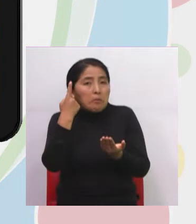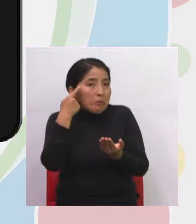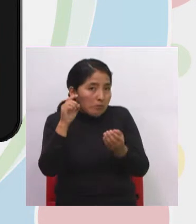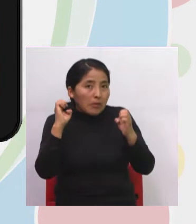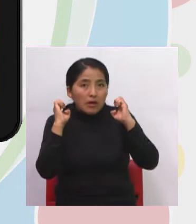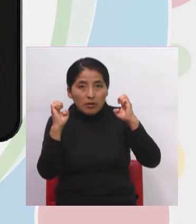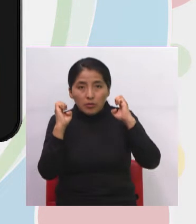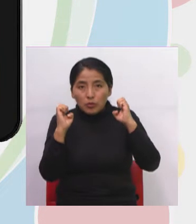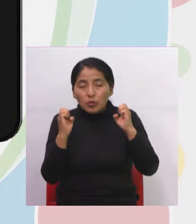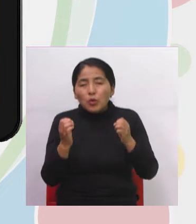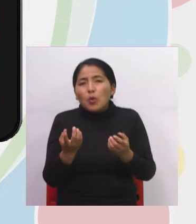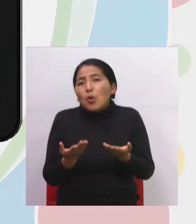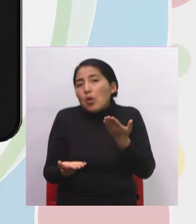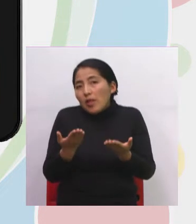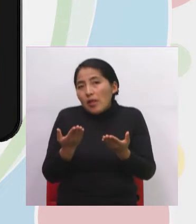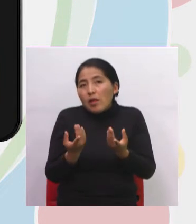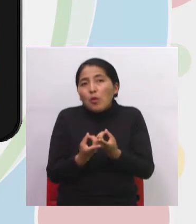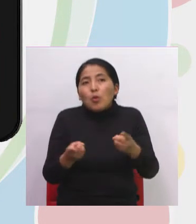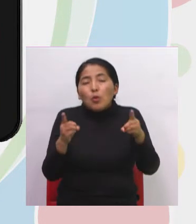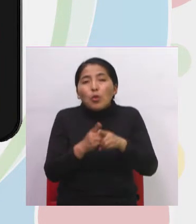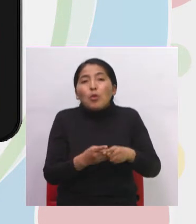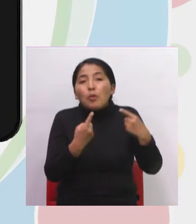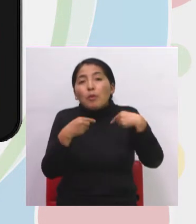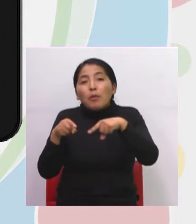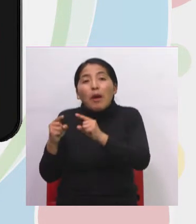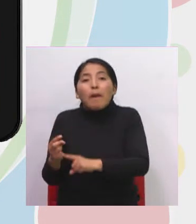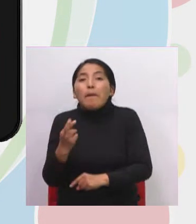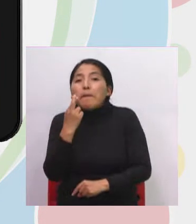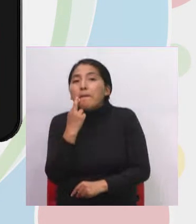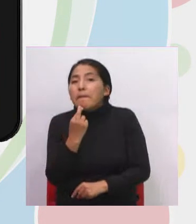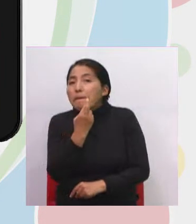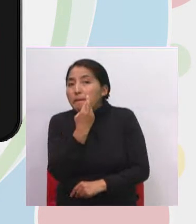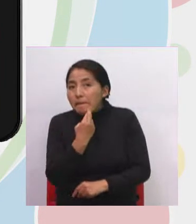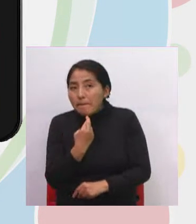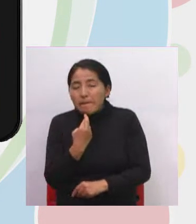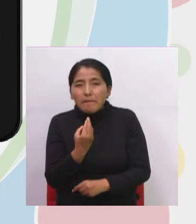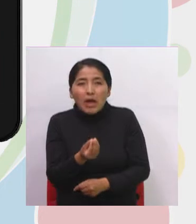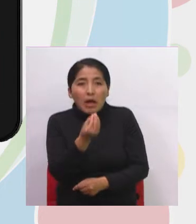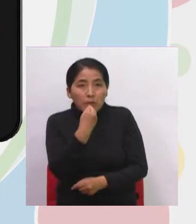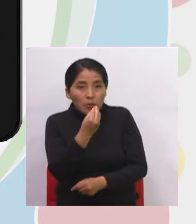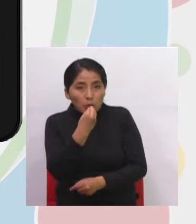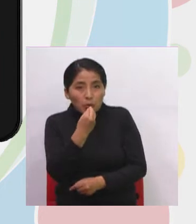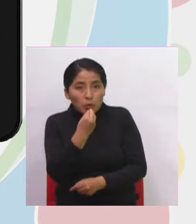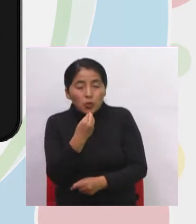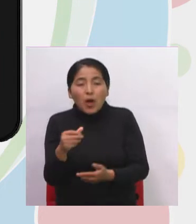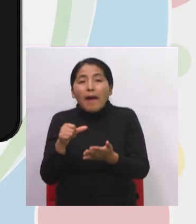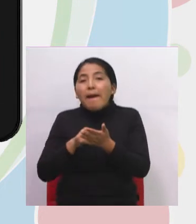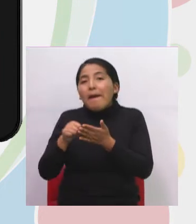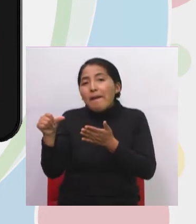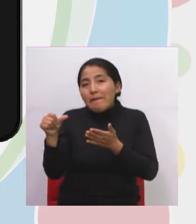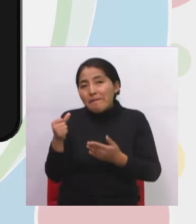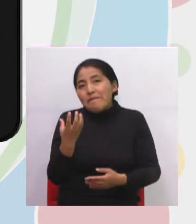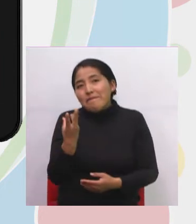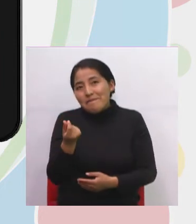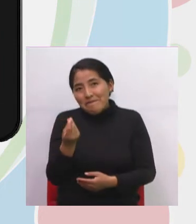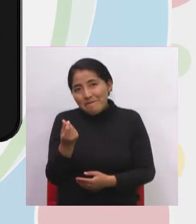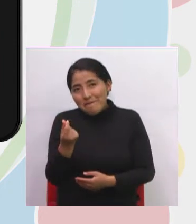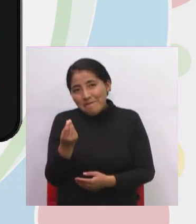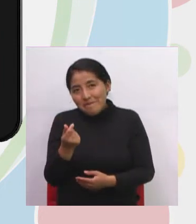o cuando vamos a un restaurante a poder comer, servirnos un alimento.